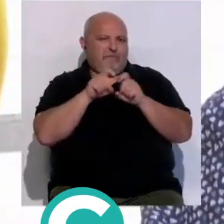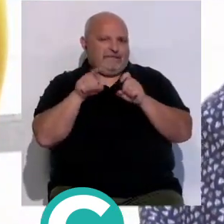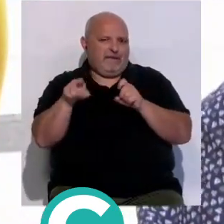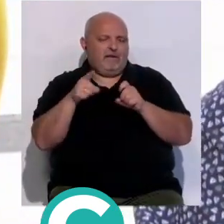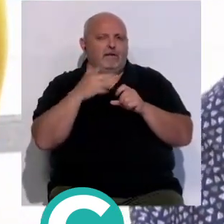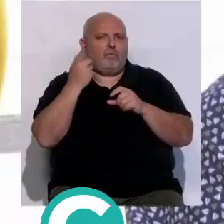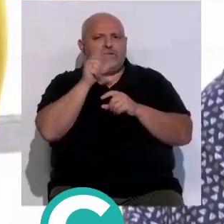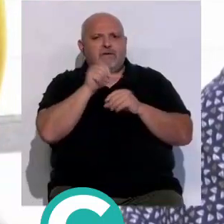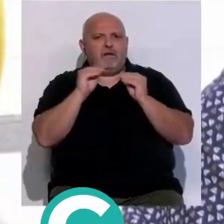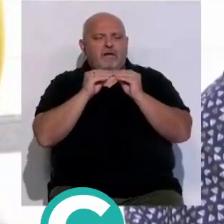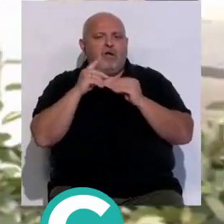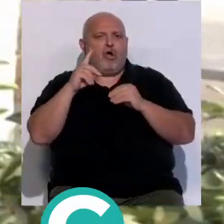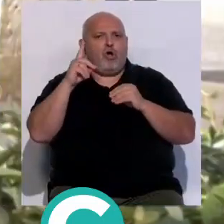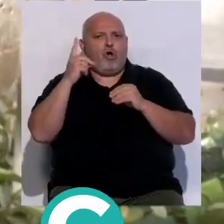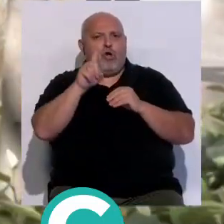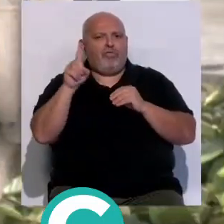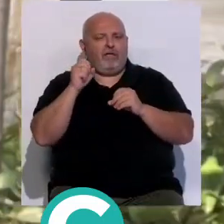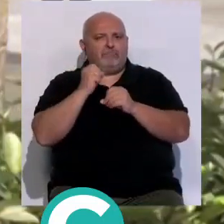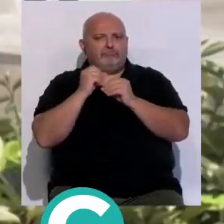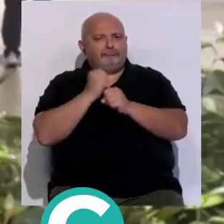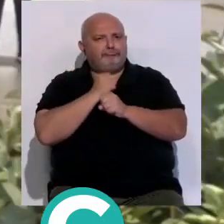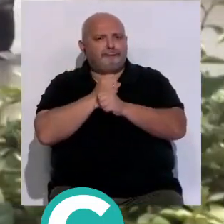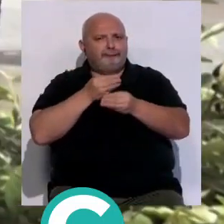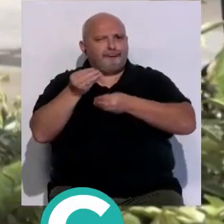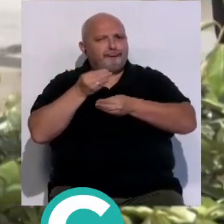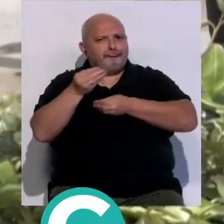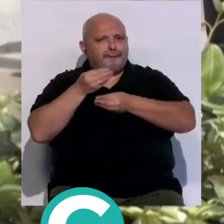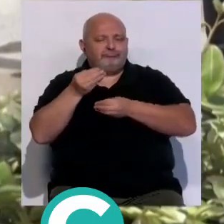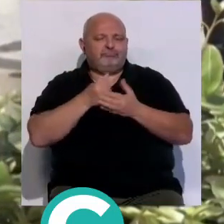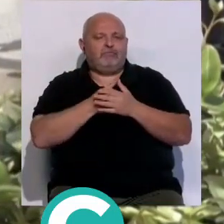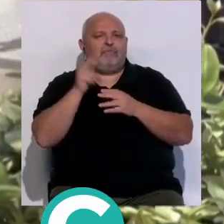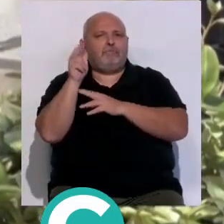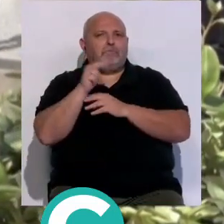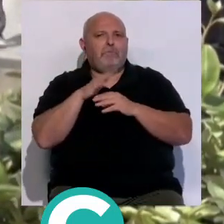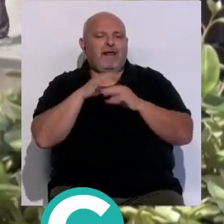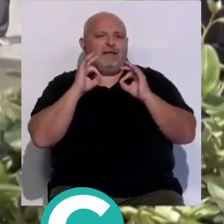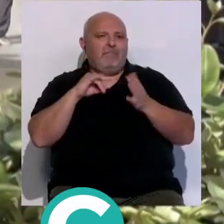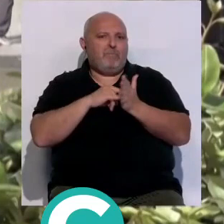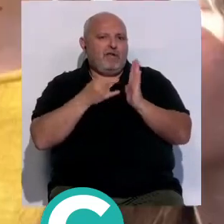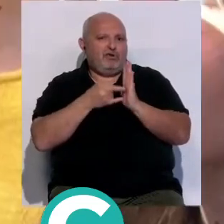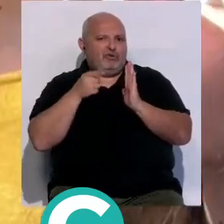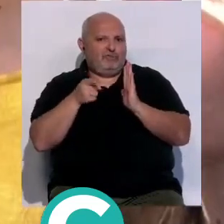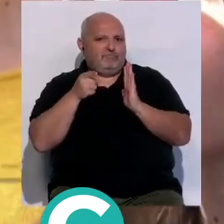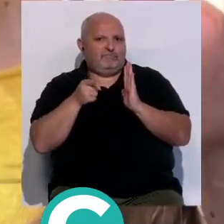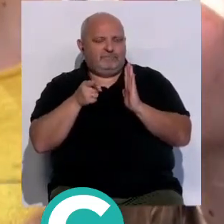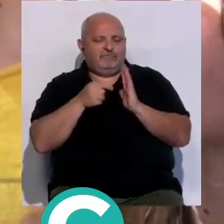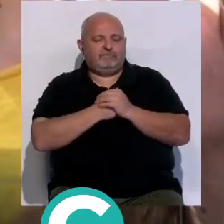semana estuvimos con estos once bailarines trabajando son telas exclusivamente pintadas para el proyecto que además